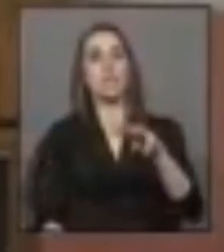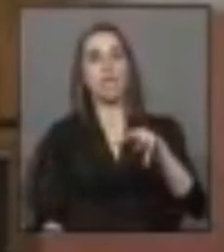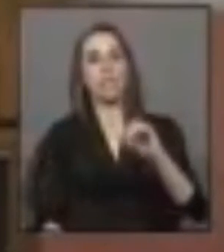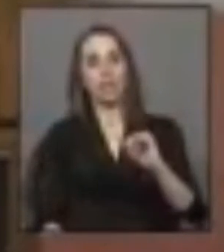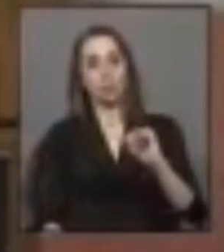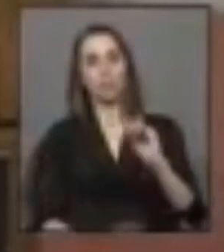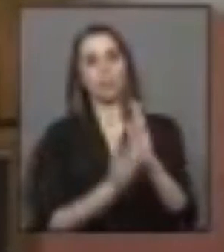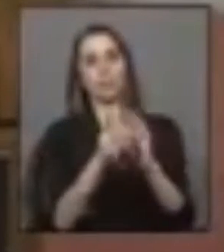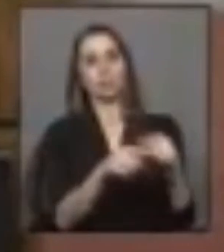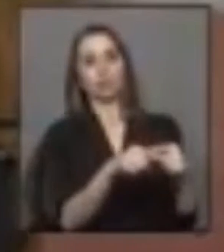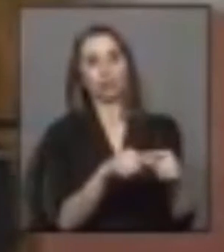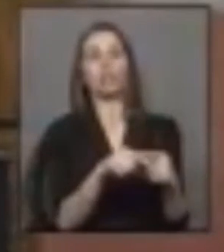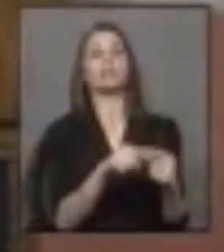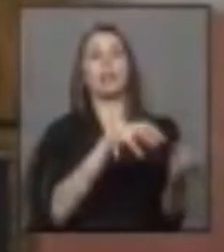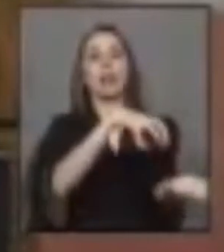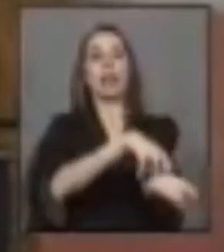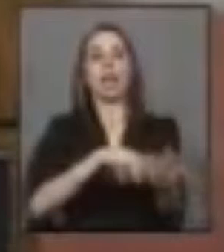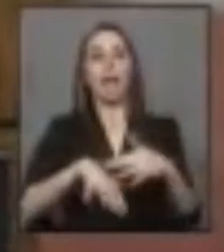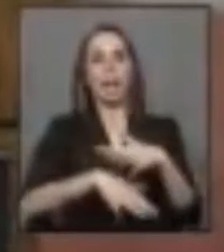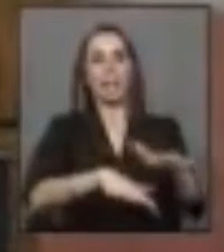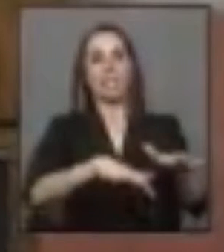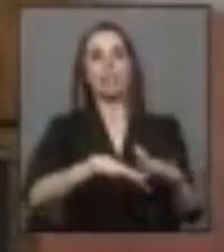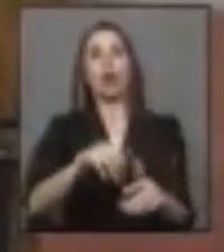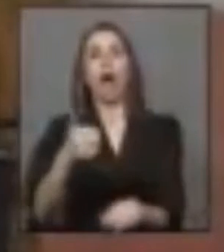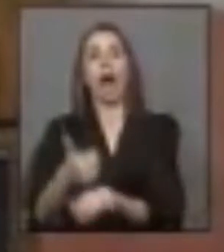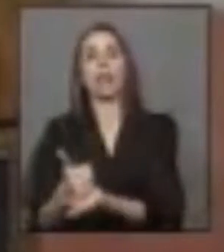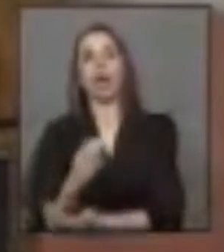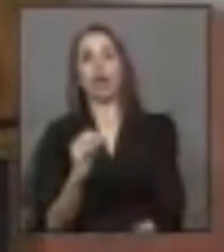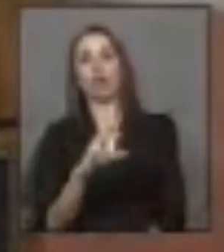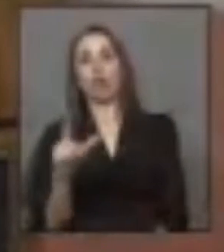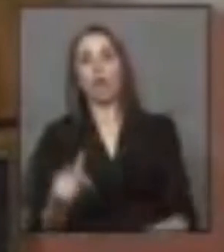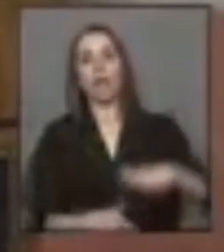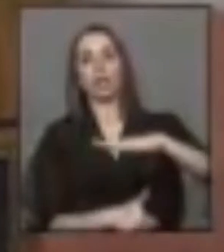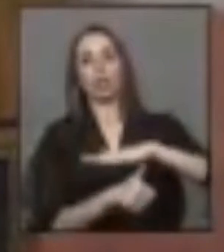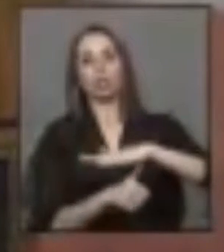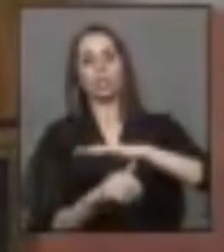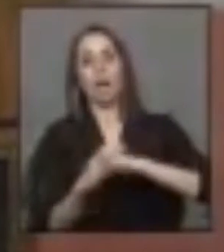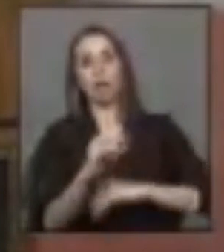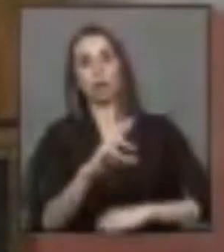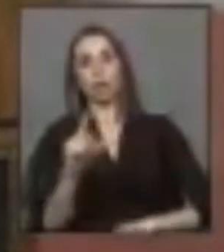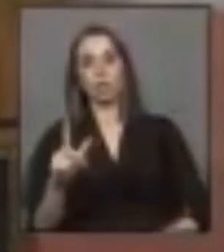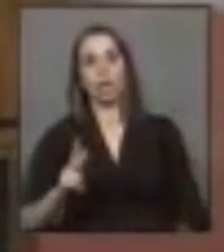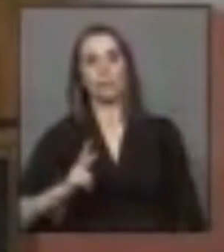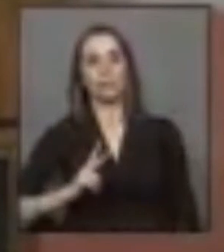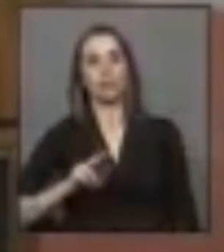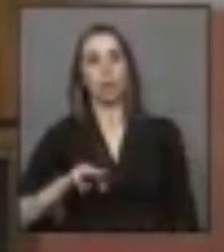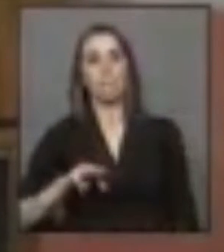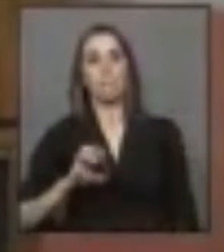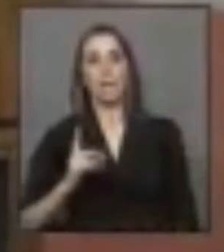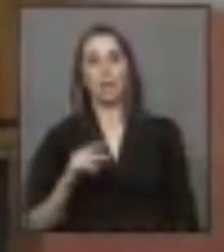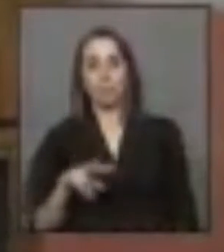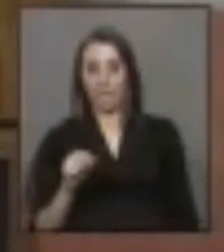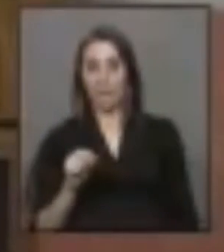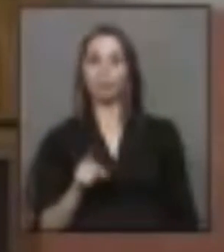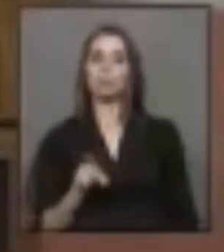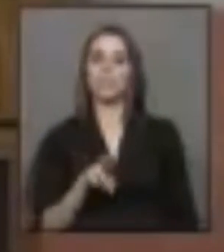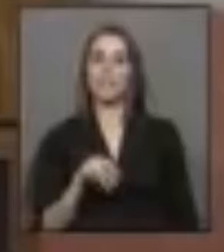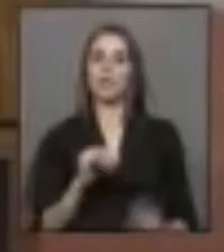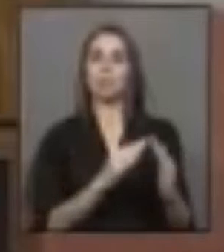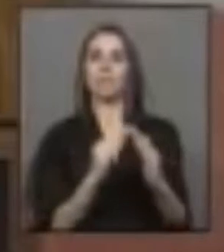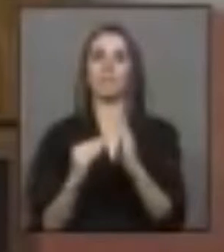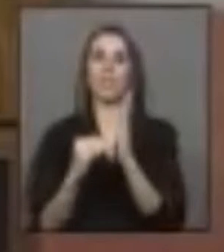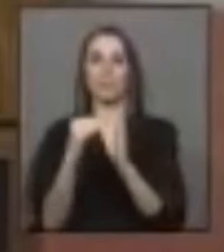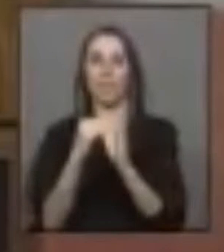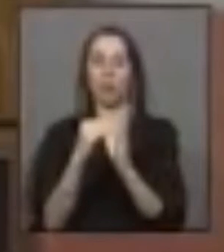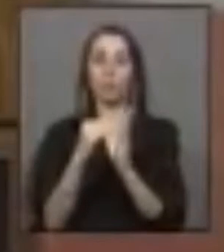de la región de Los Ríos, al Alcalde de la Comuna de Corral y al Concejal de la misma comuna, don Darío Medina, y al Ceremis de Vivienda y